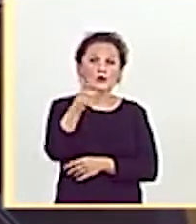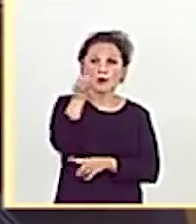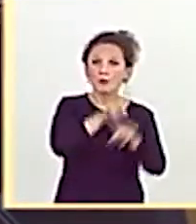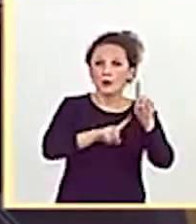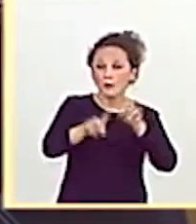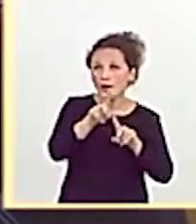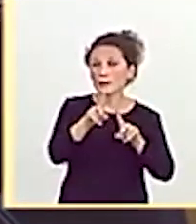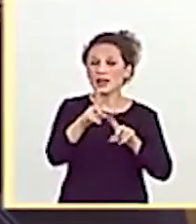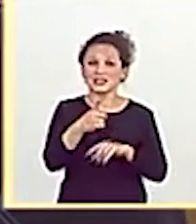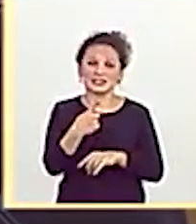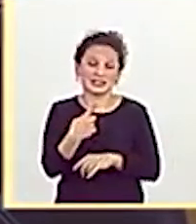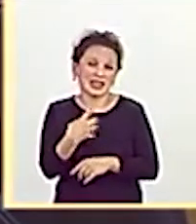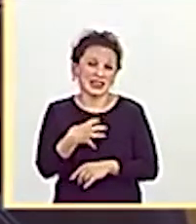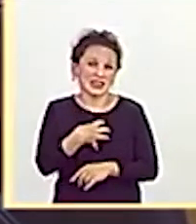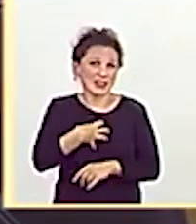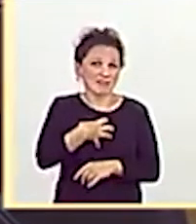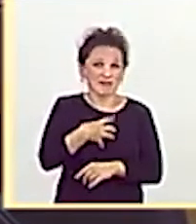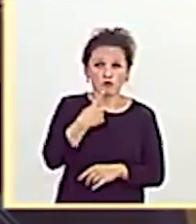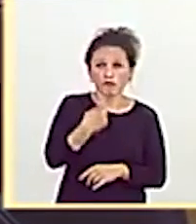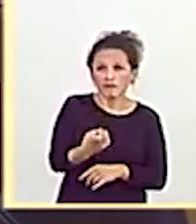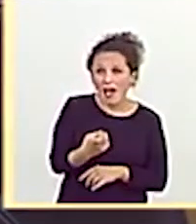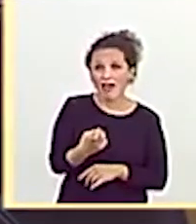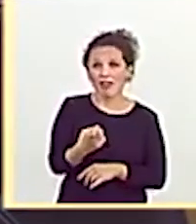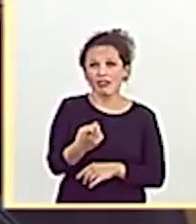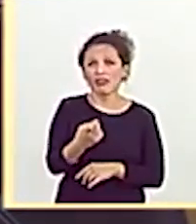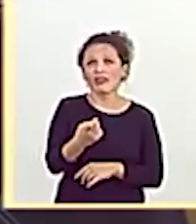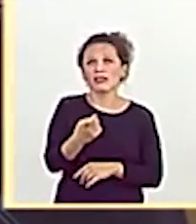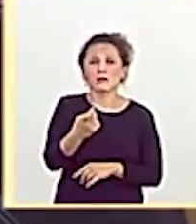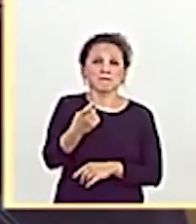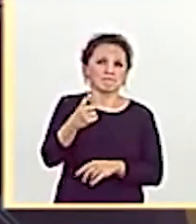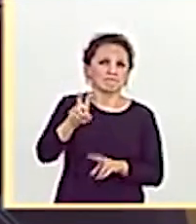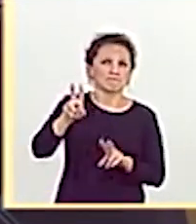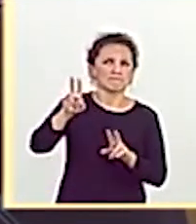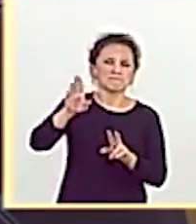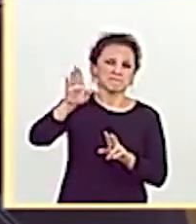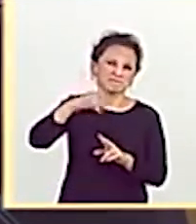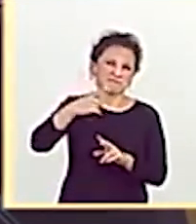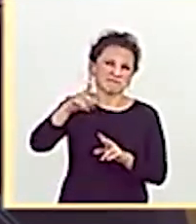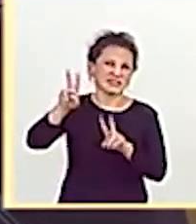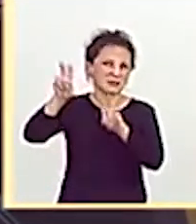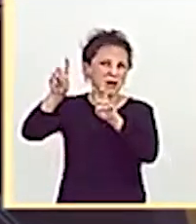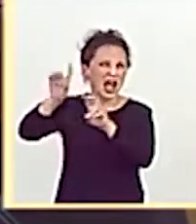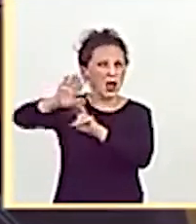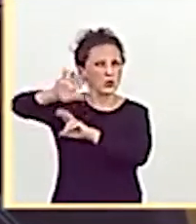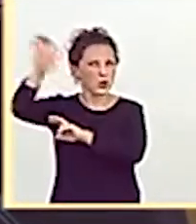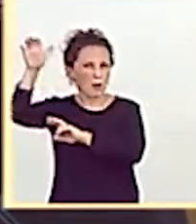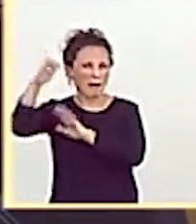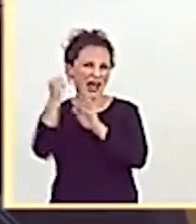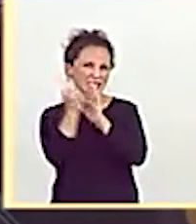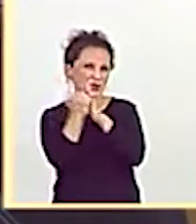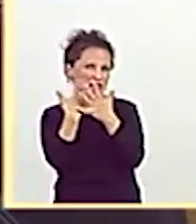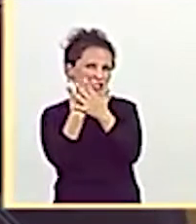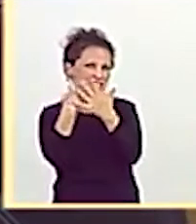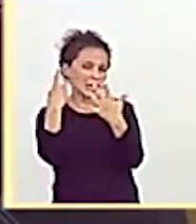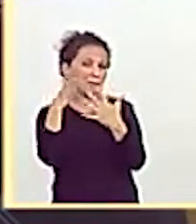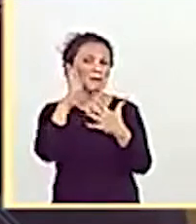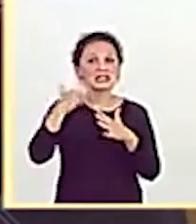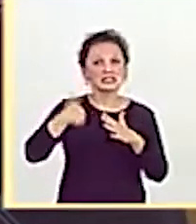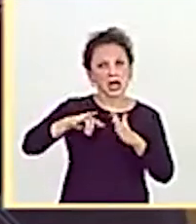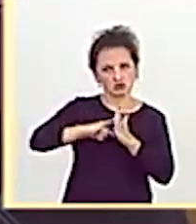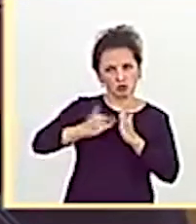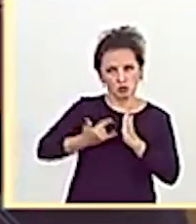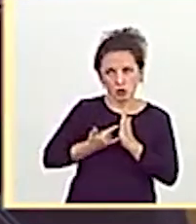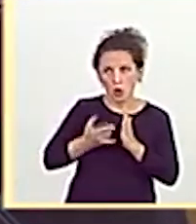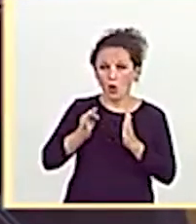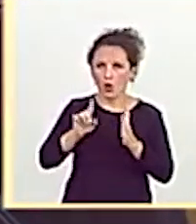había algunas dificultades que apuntaba Europa en cuanto al artículo 16 Parece que han podido ser solventadas o no pero bueno,